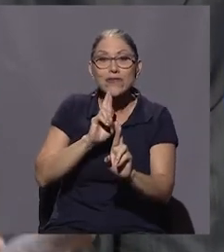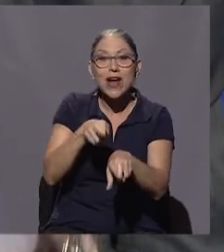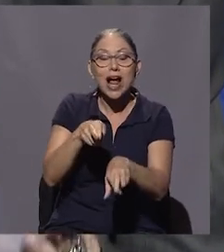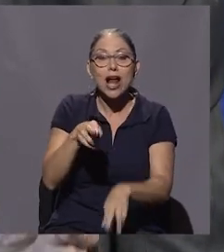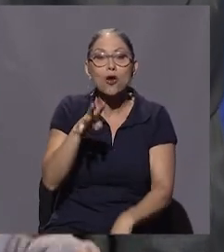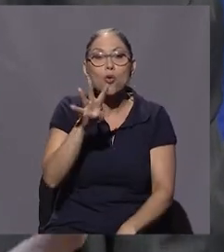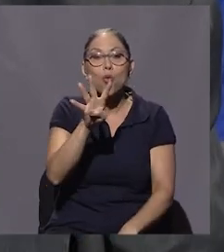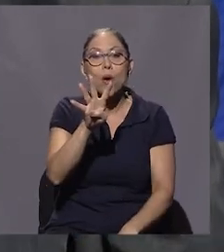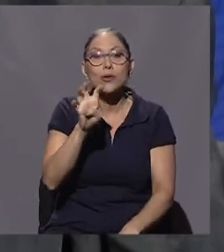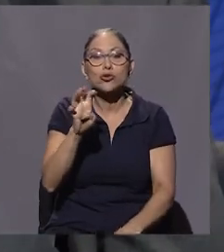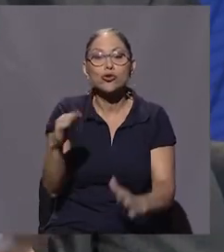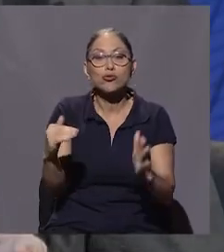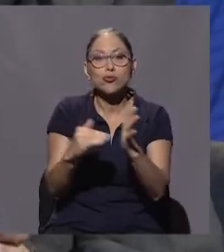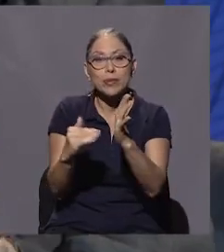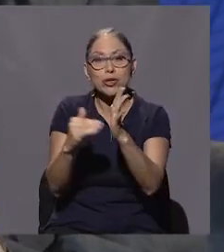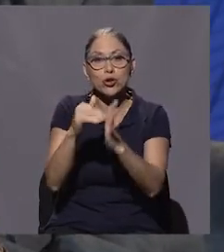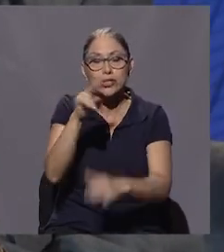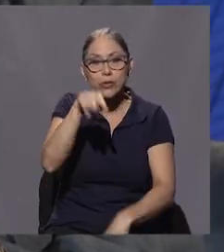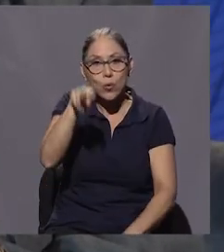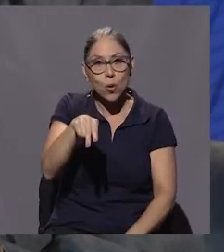mil millones de colones.